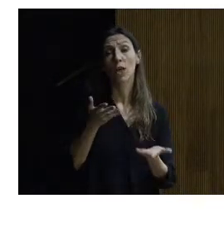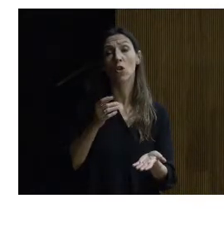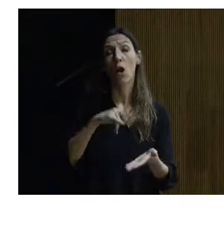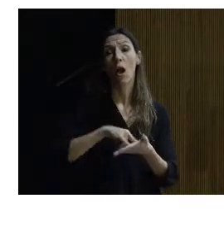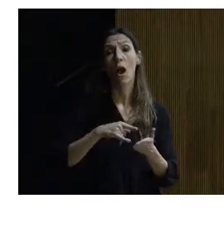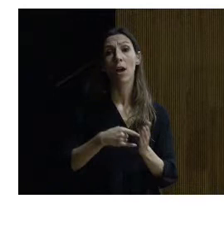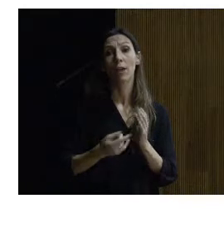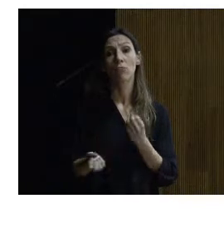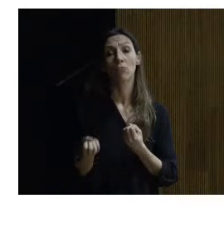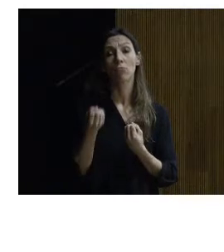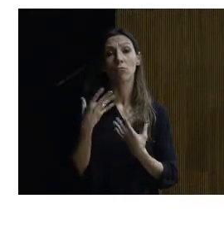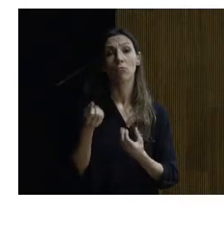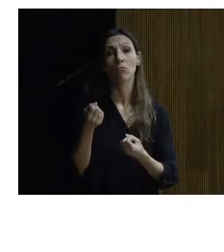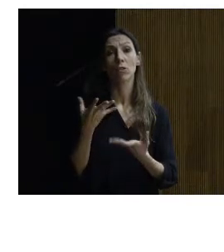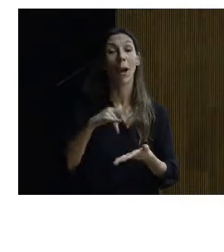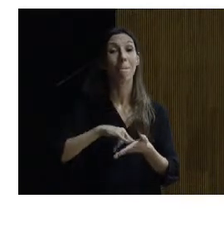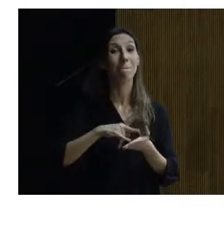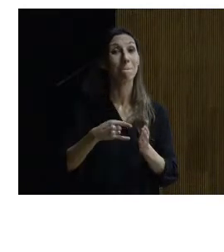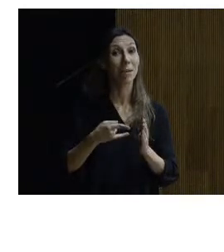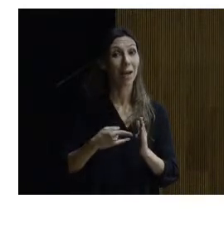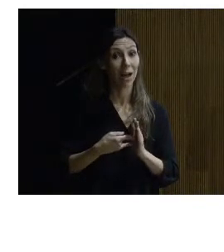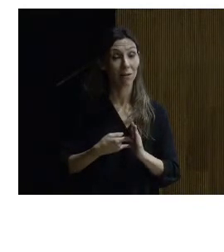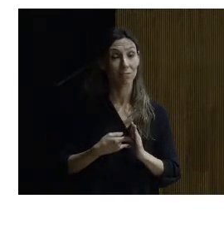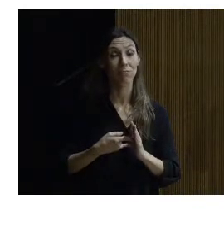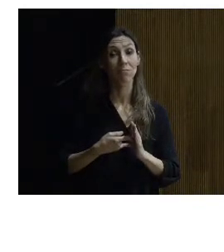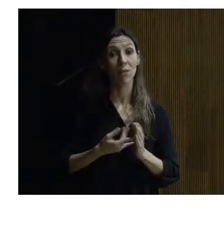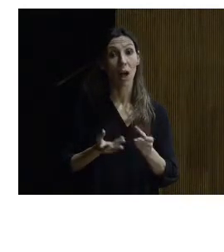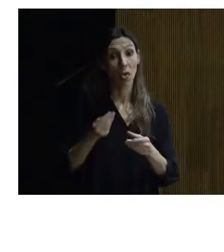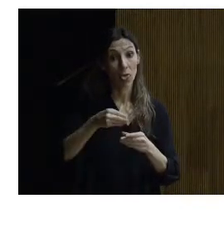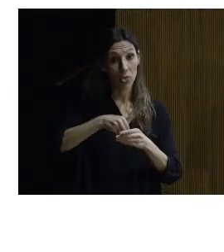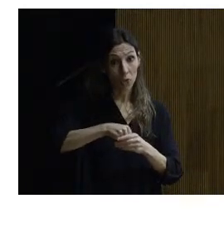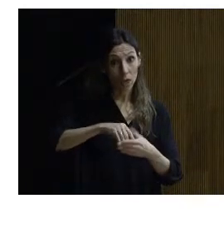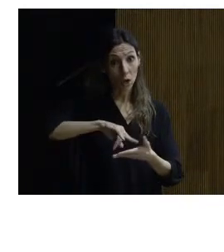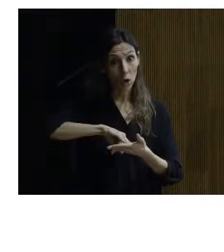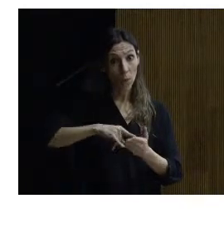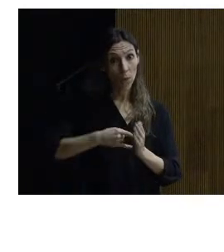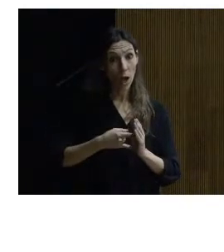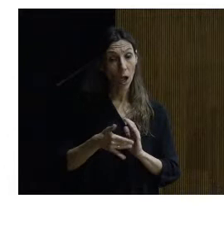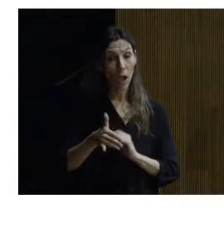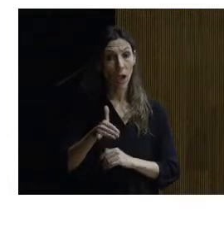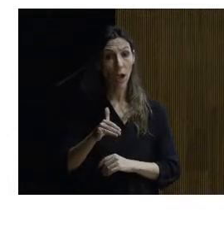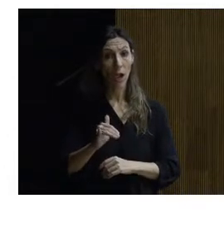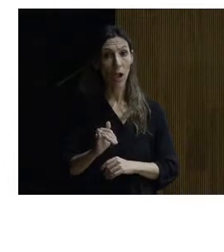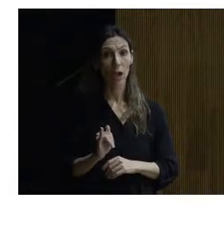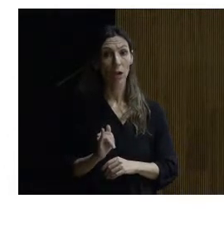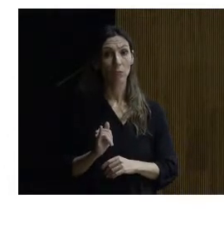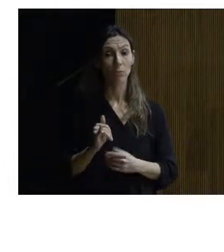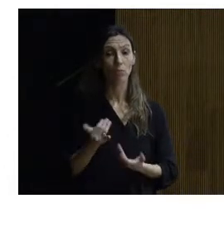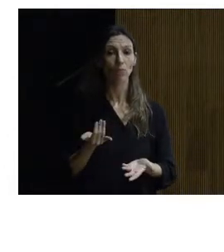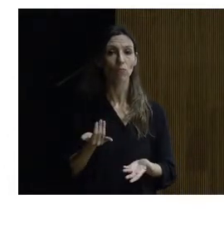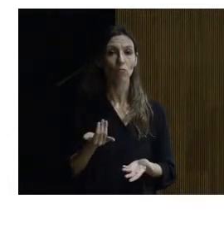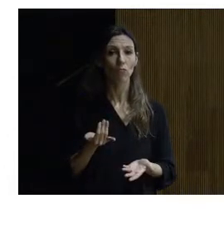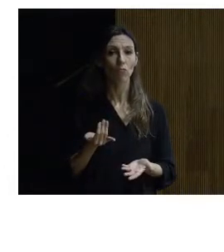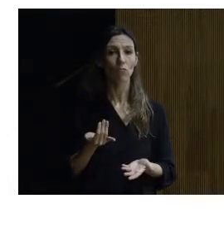nos están explicando ese plan de protección y dentro de ese plan existe un proyecto